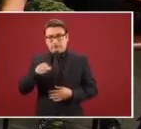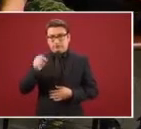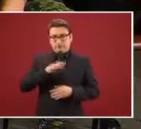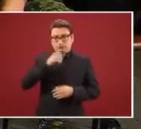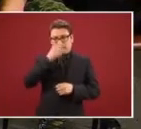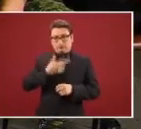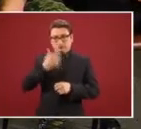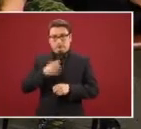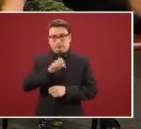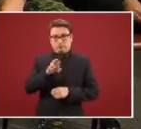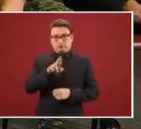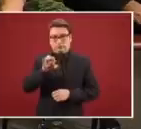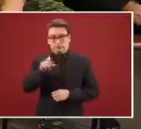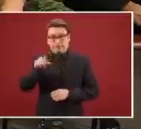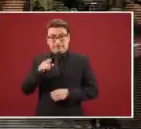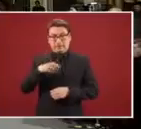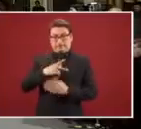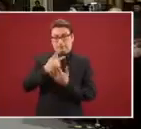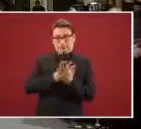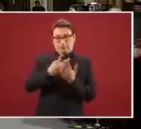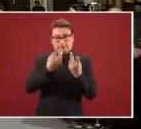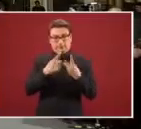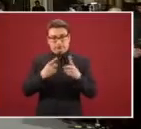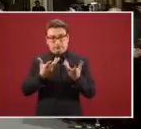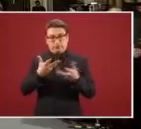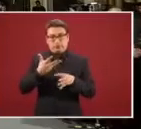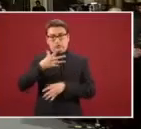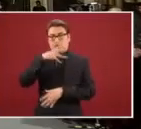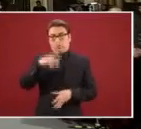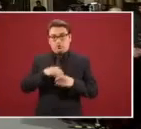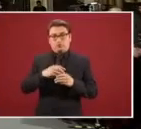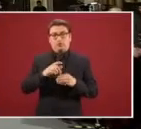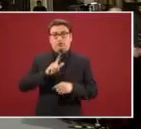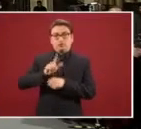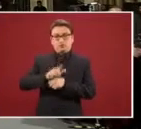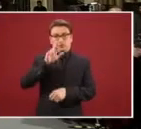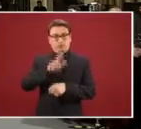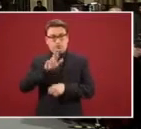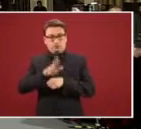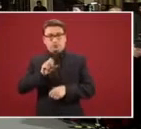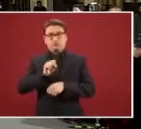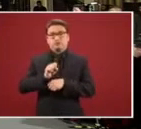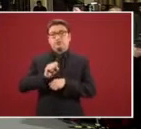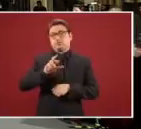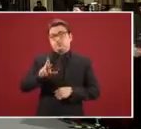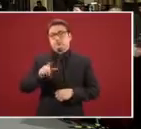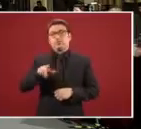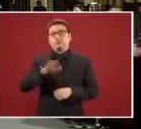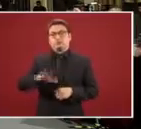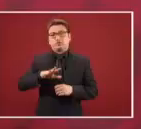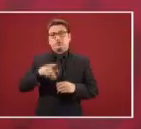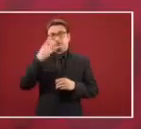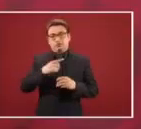responsabilizado del Plan de Desarrollo Integral en lo que es Guatemala, Honduras, El Salvador, con el